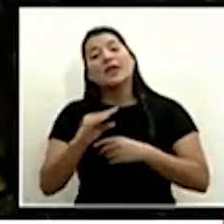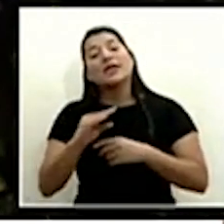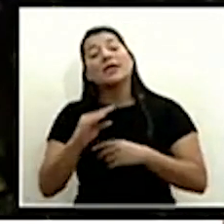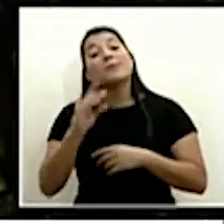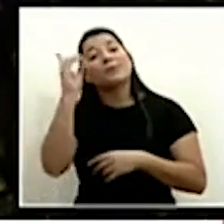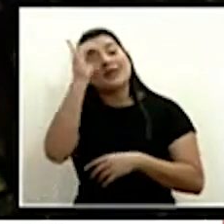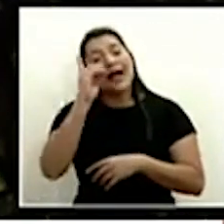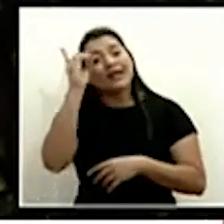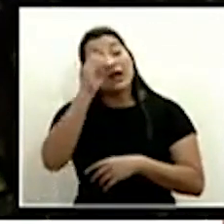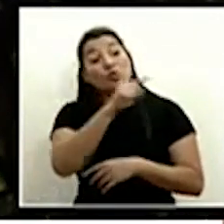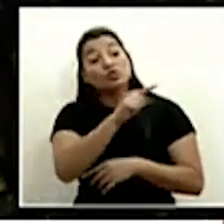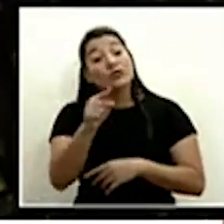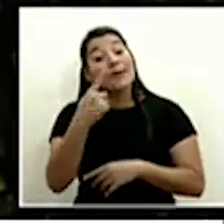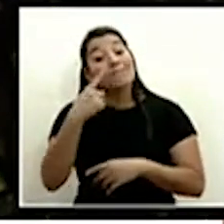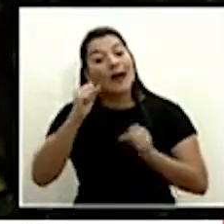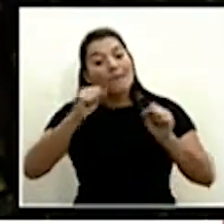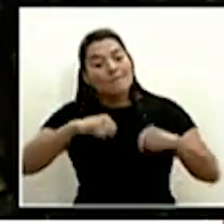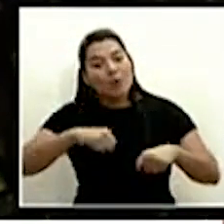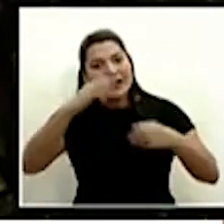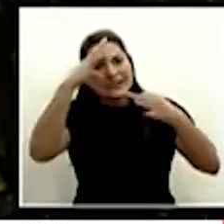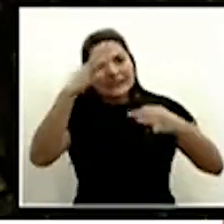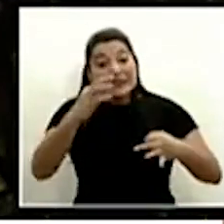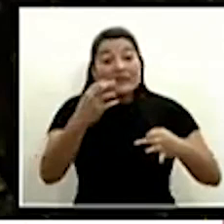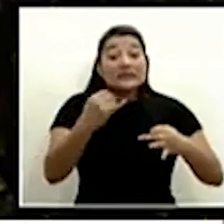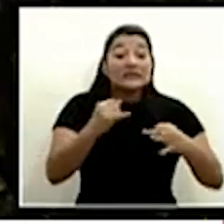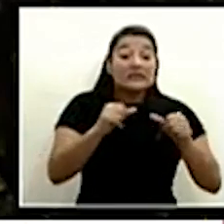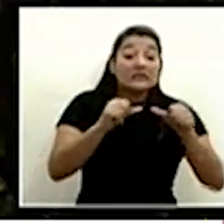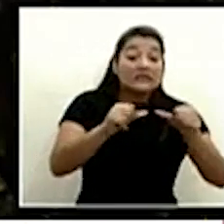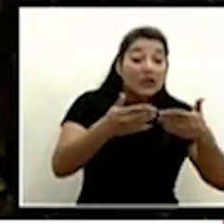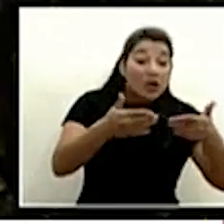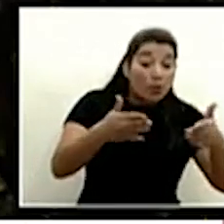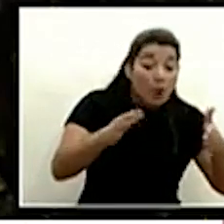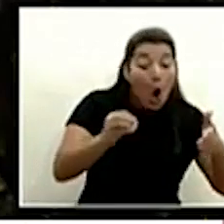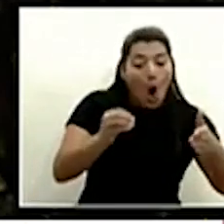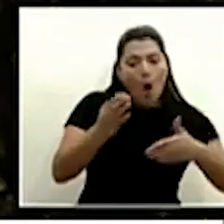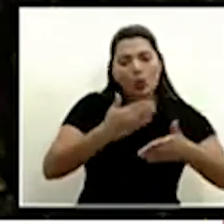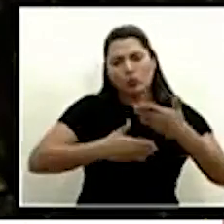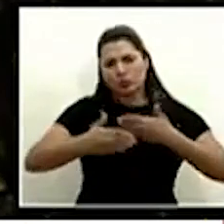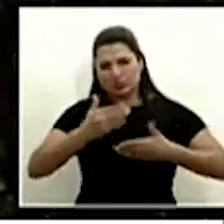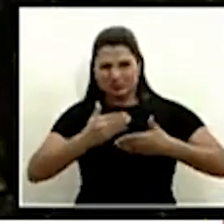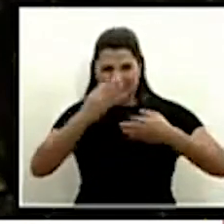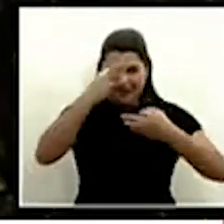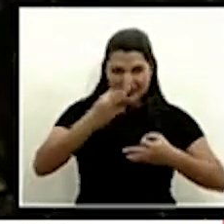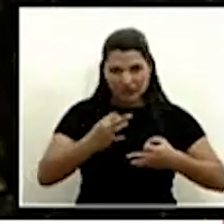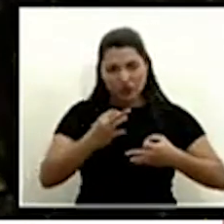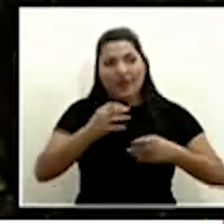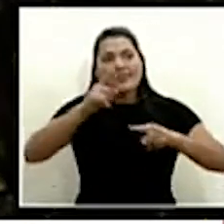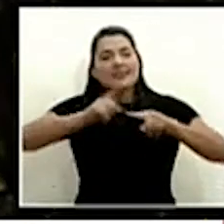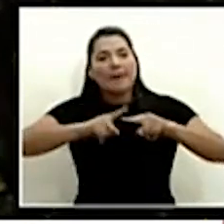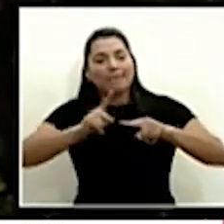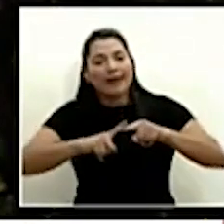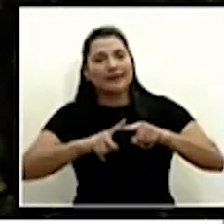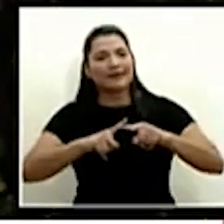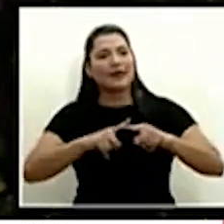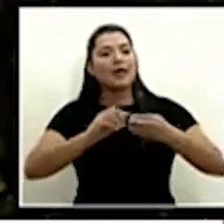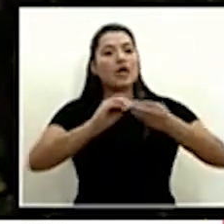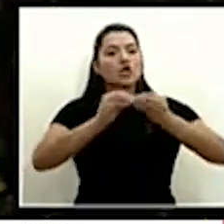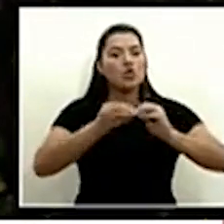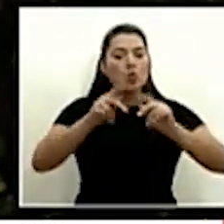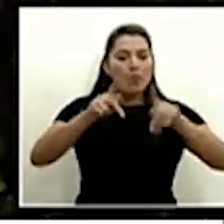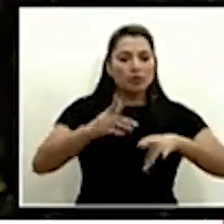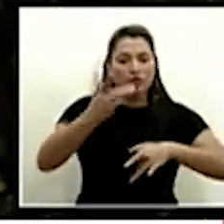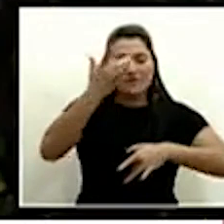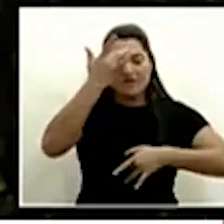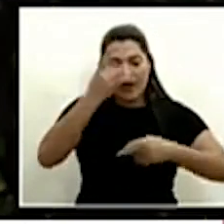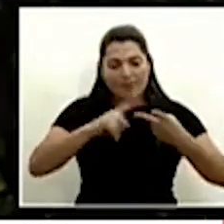han hecho para tomar decisiones de echar para atrás o mantener las medidas es fundamental una serie de comportamientos y cifras y una de ellas es la